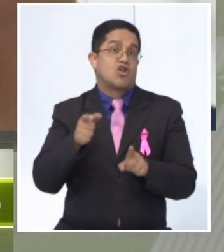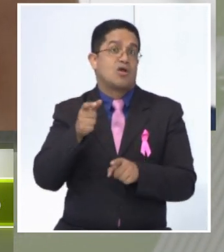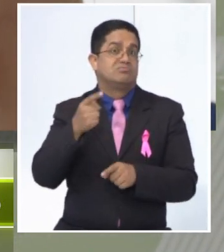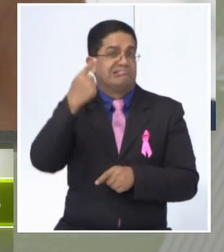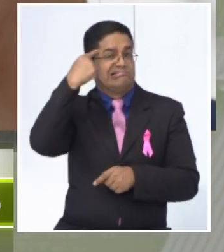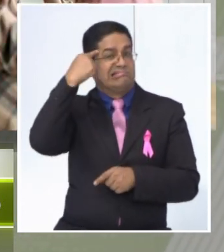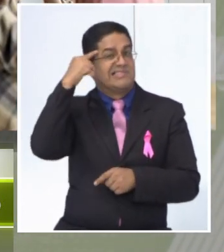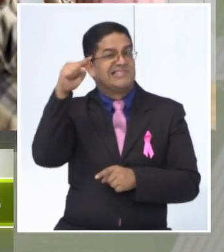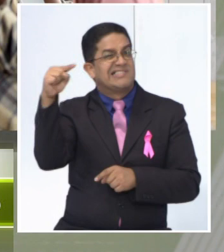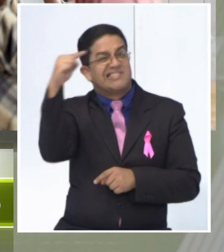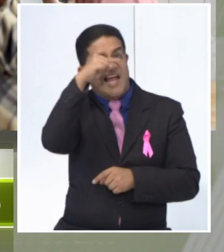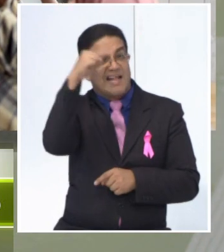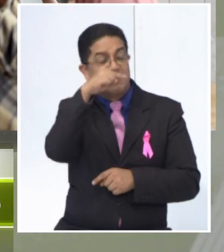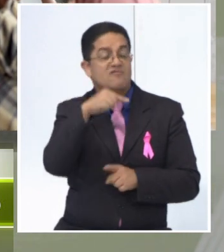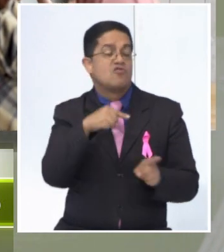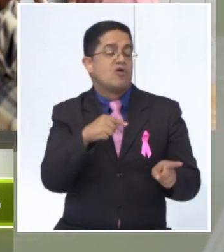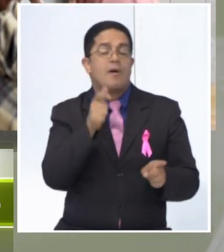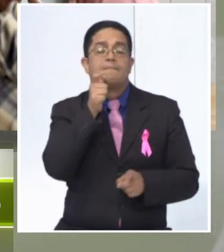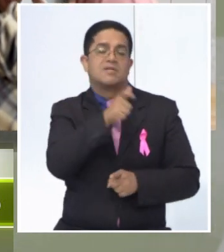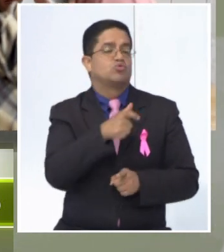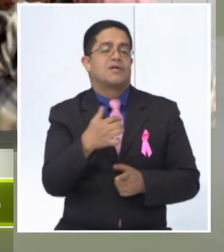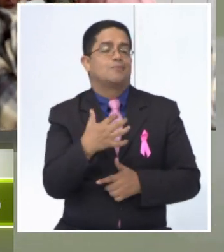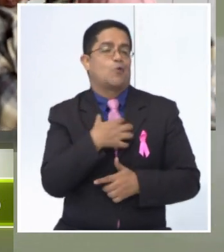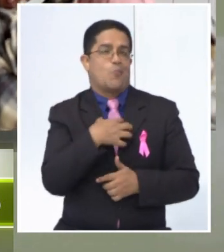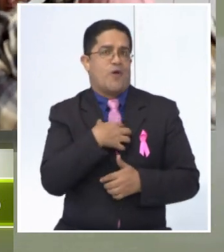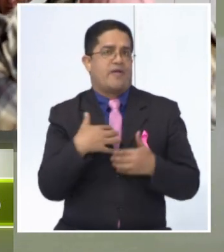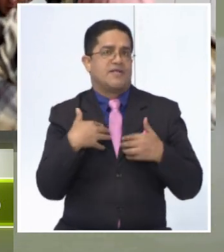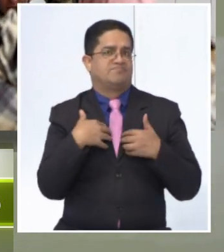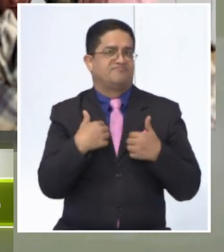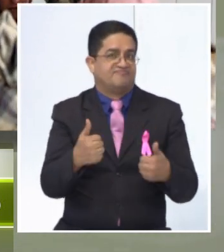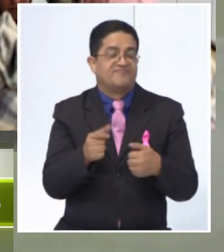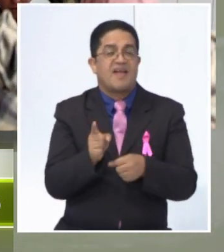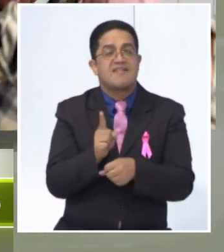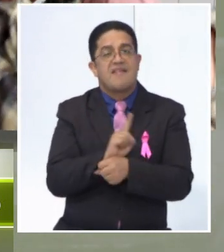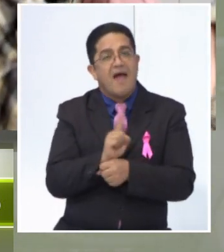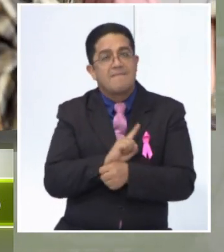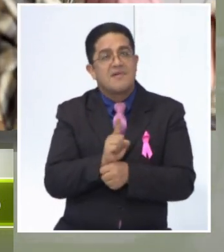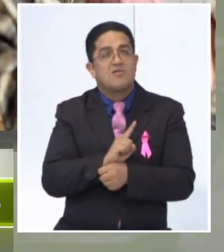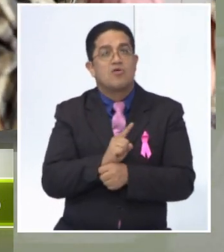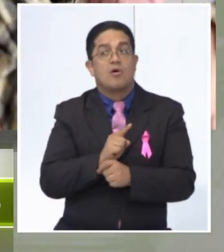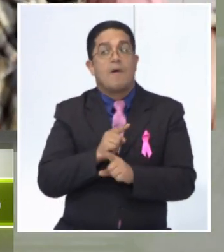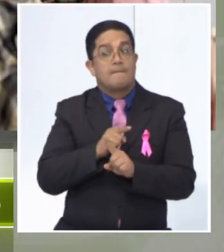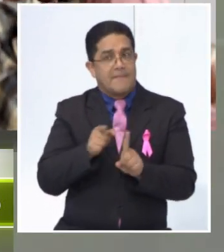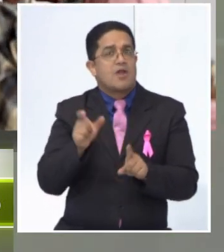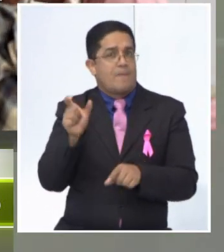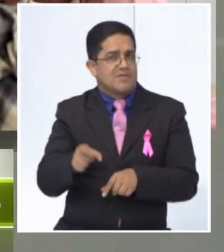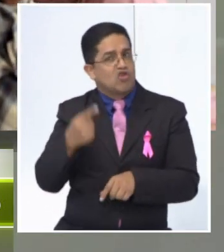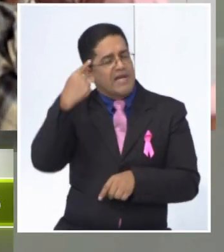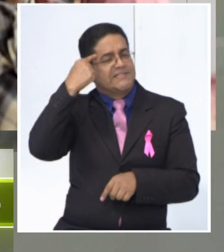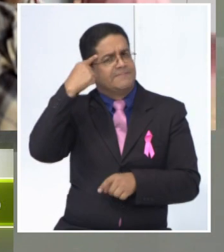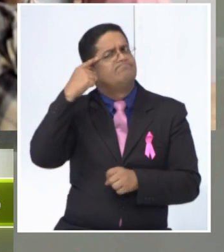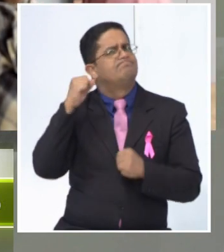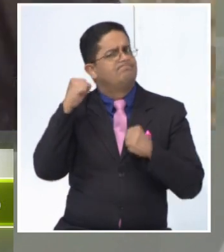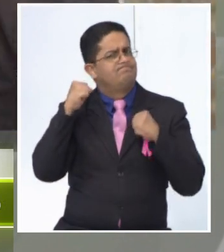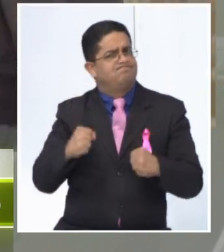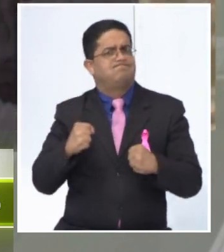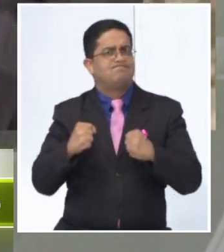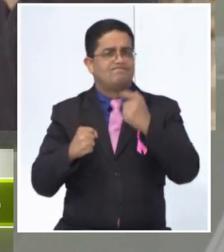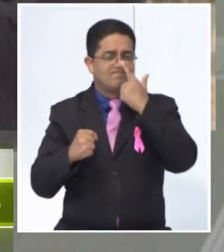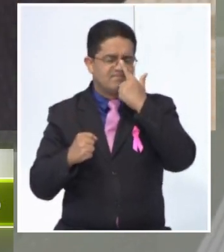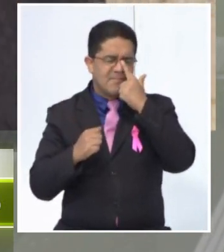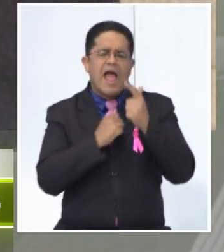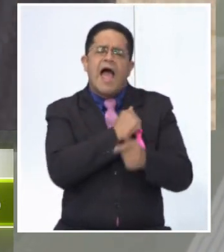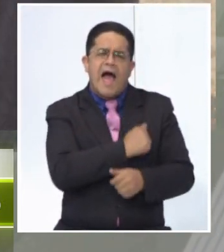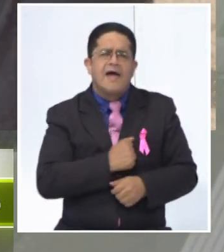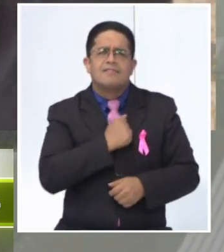menos positivo o menos alentador que una persona que sí enfrenta la enfermedad con una actitud, por